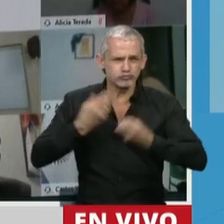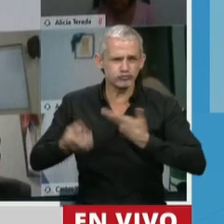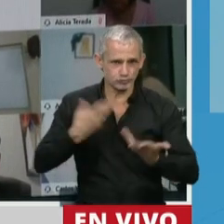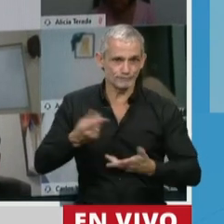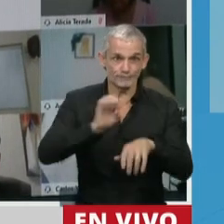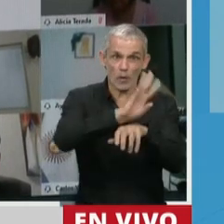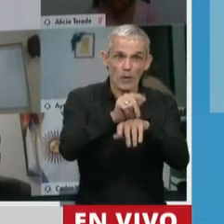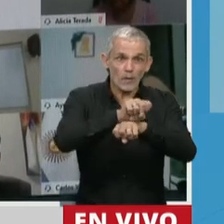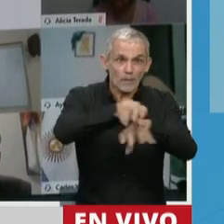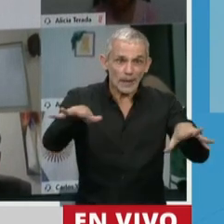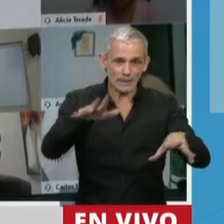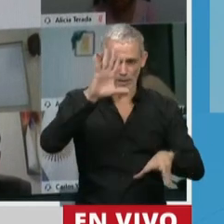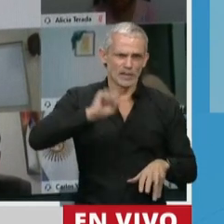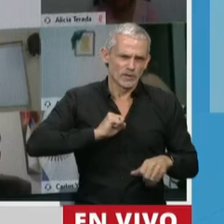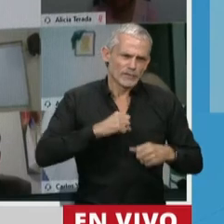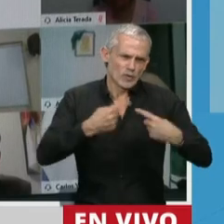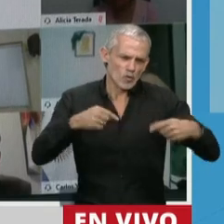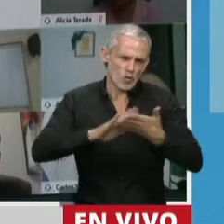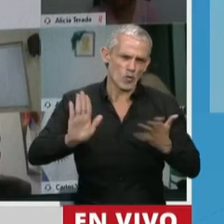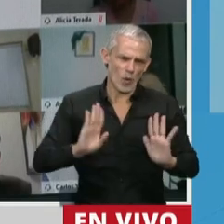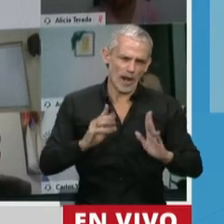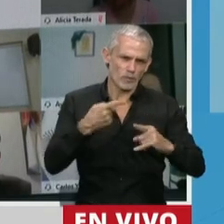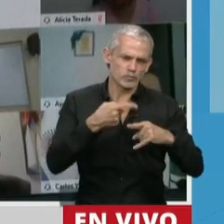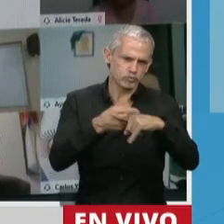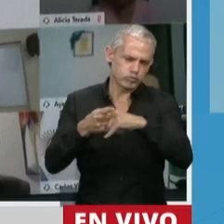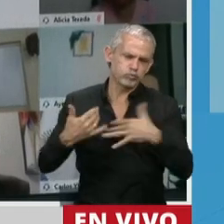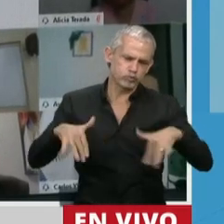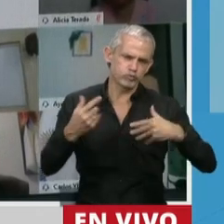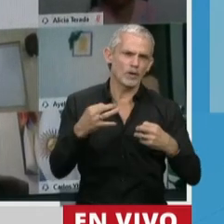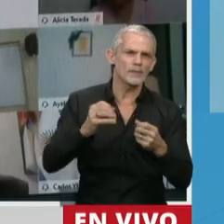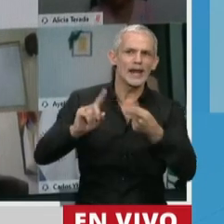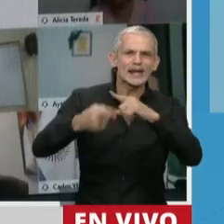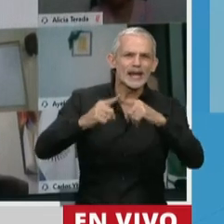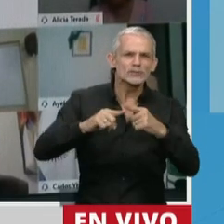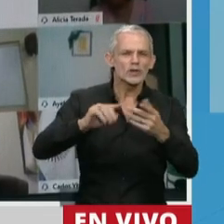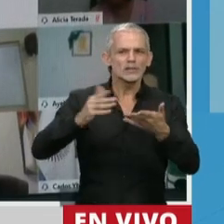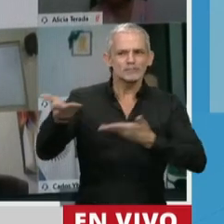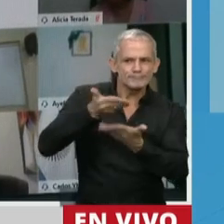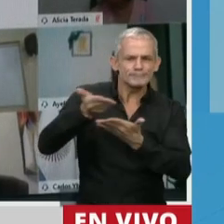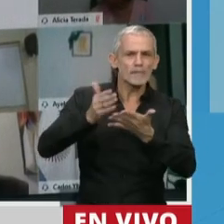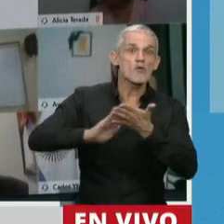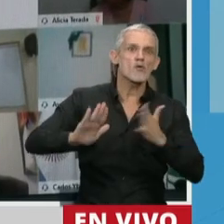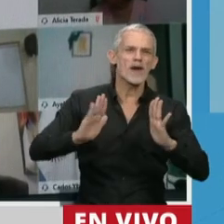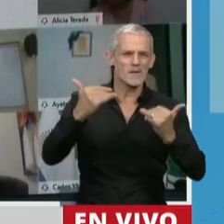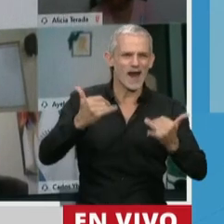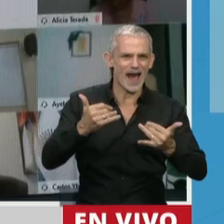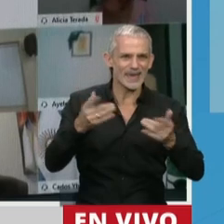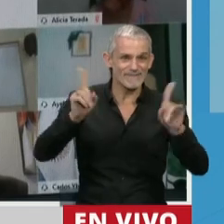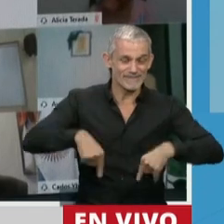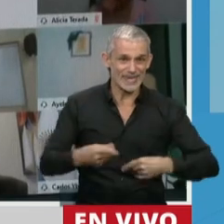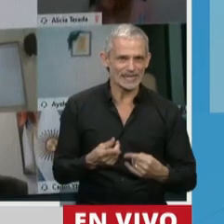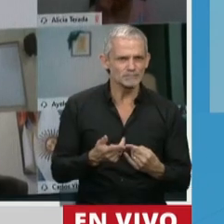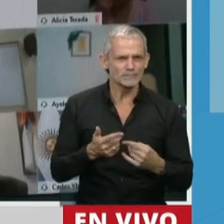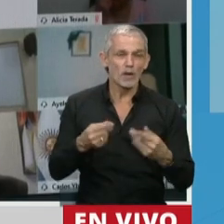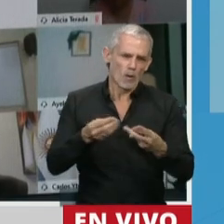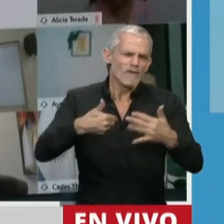nos genera nuevos desafíos, seguramente genera nuevas instancias de relacionamiento entre las personas, va a tener